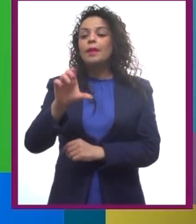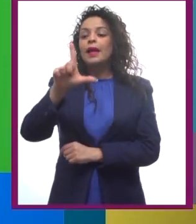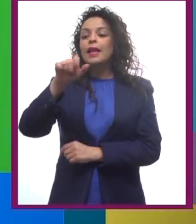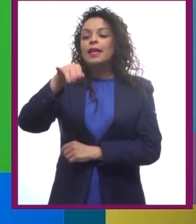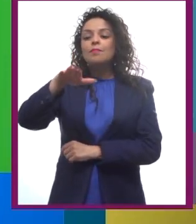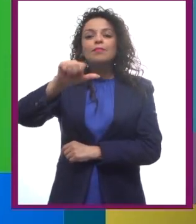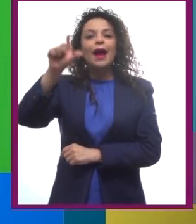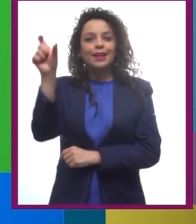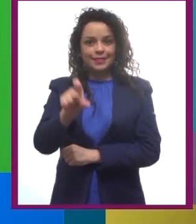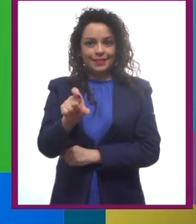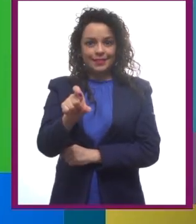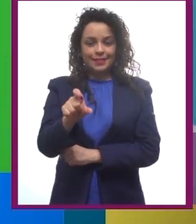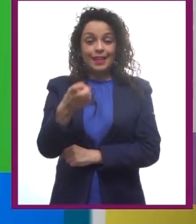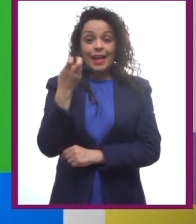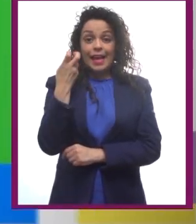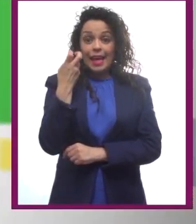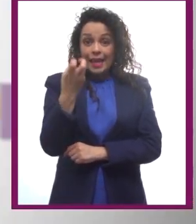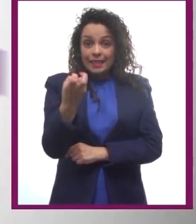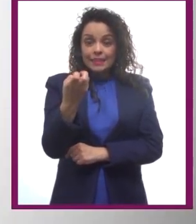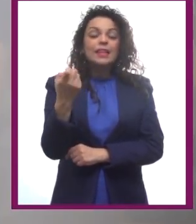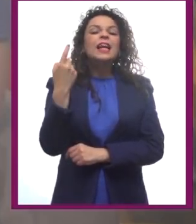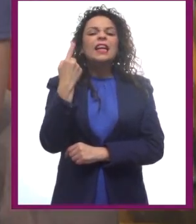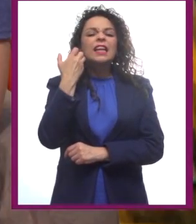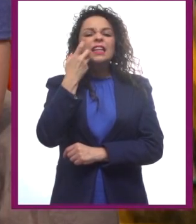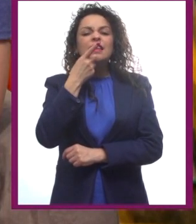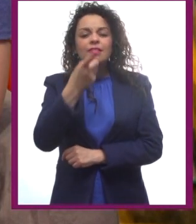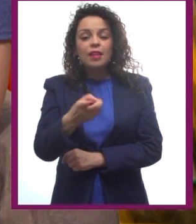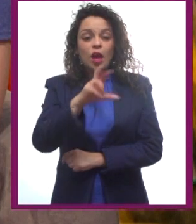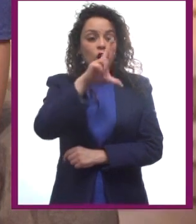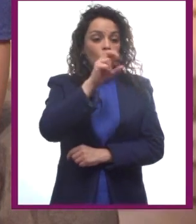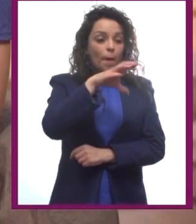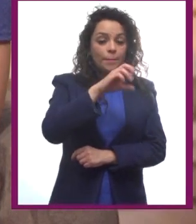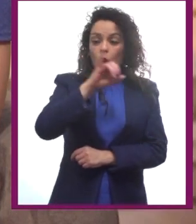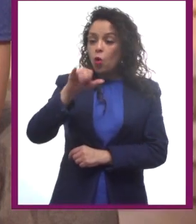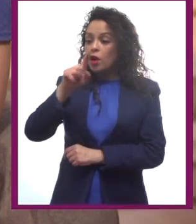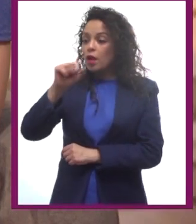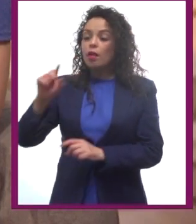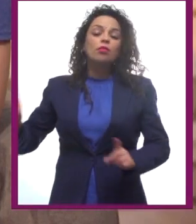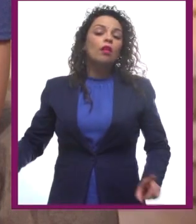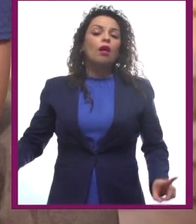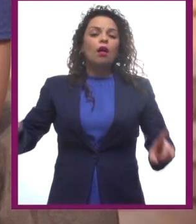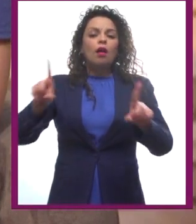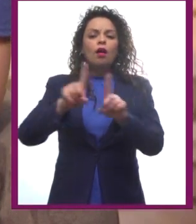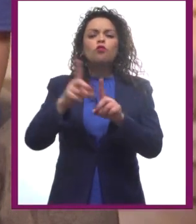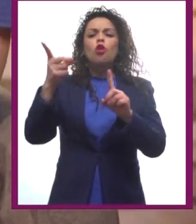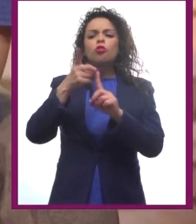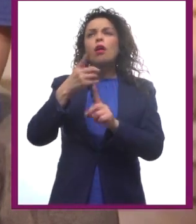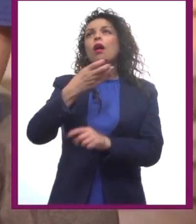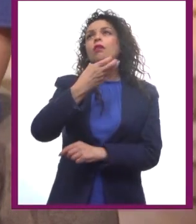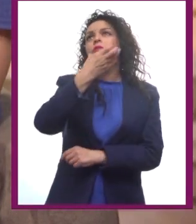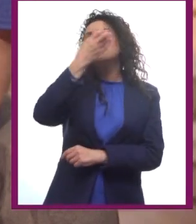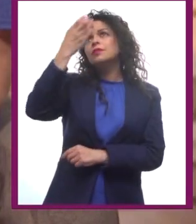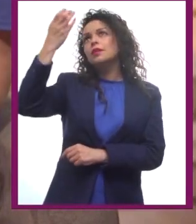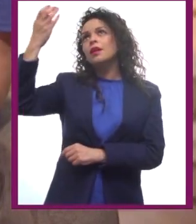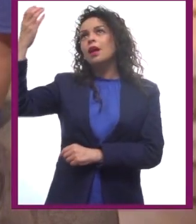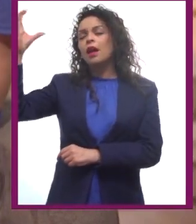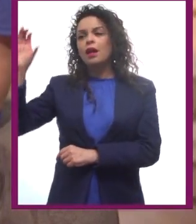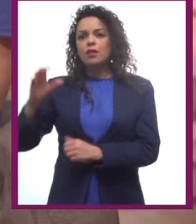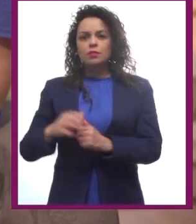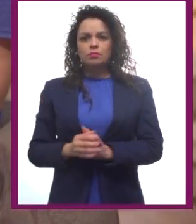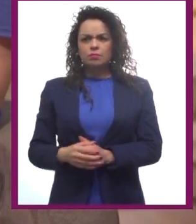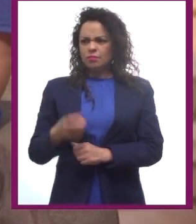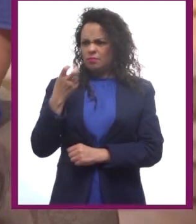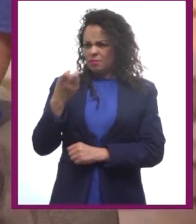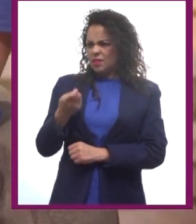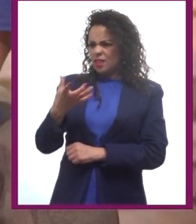En este caso es cuando Romeo y Julieta se reúnen en el más allá. Y entonces, ¿cómo se llama la parte